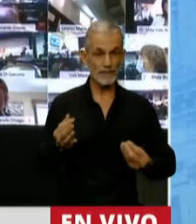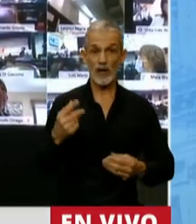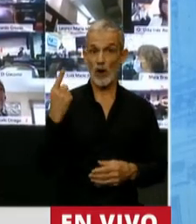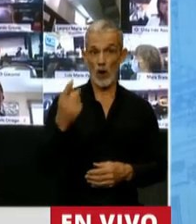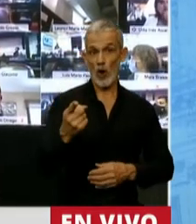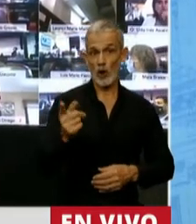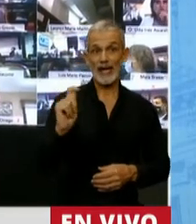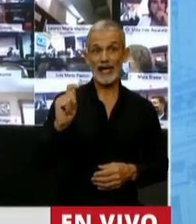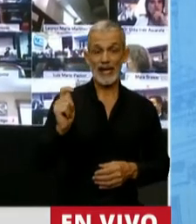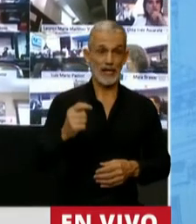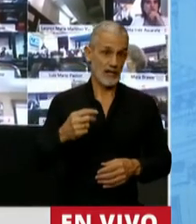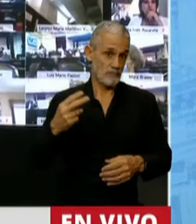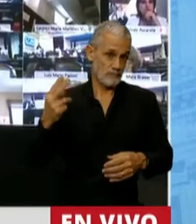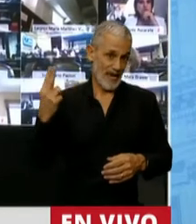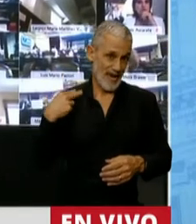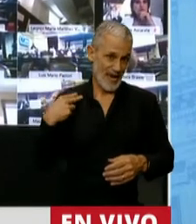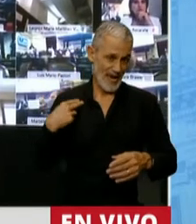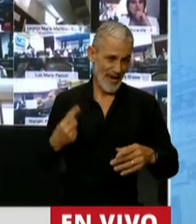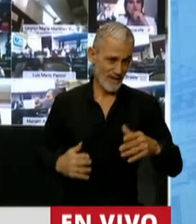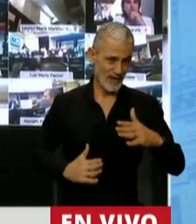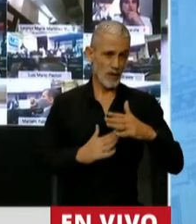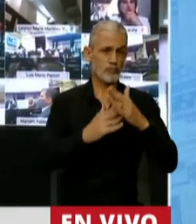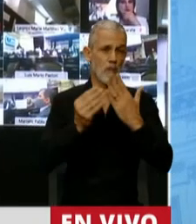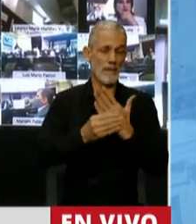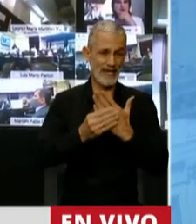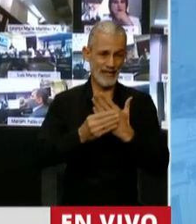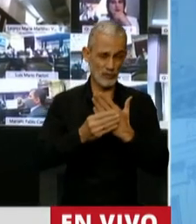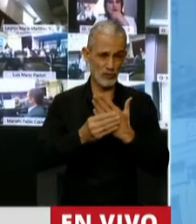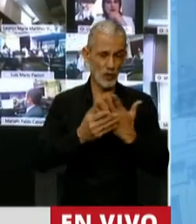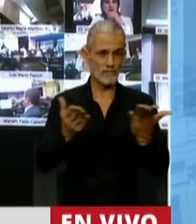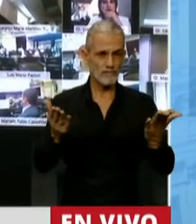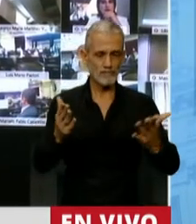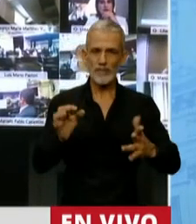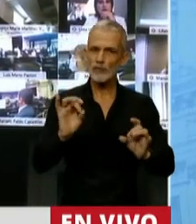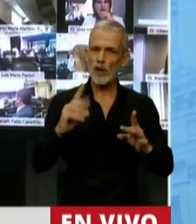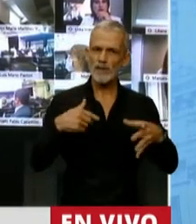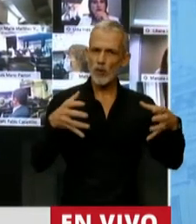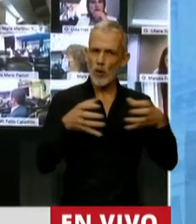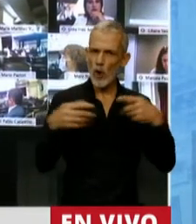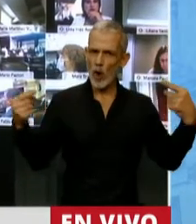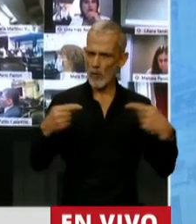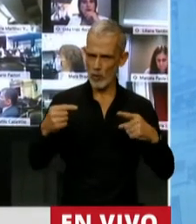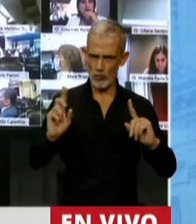contra del Jefe de Gabinete de Ministros trasciende mi pertenencia a un bloque de la oposición.